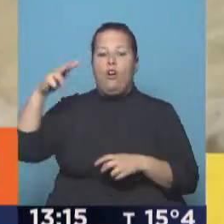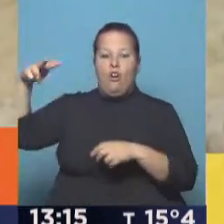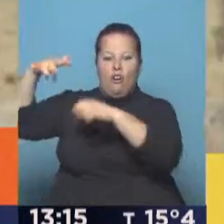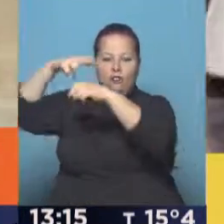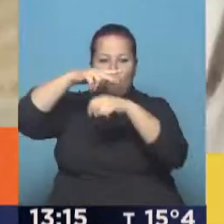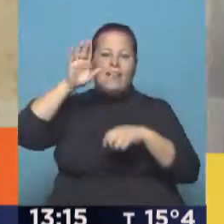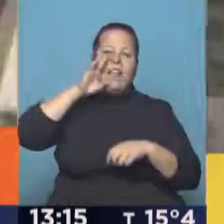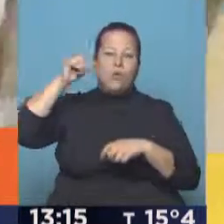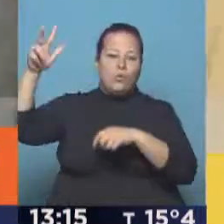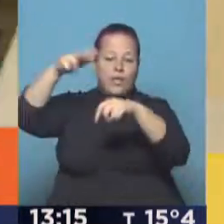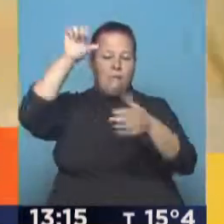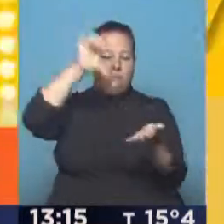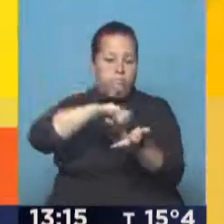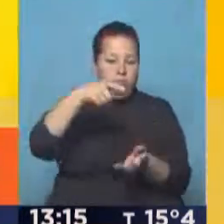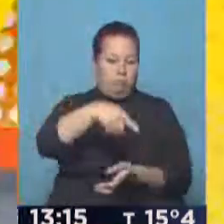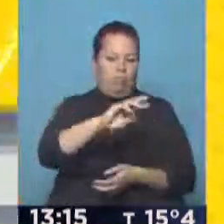estadounidense en Pakistán.